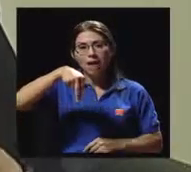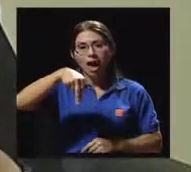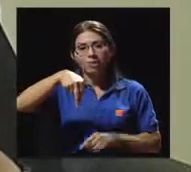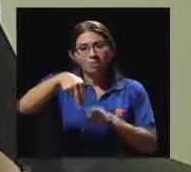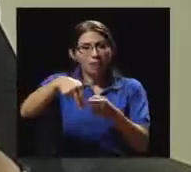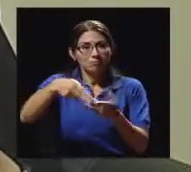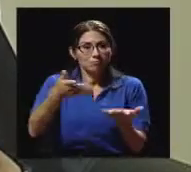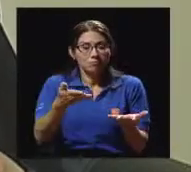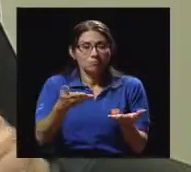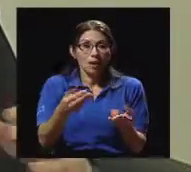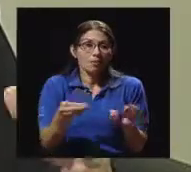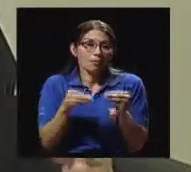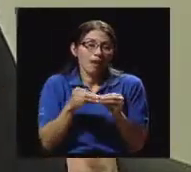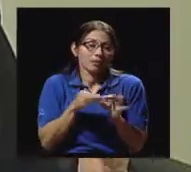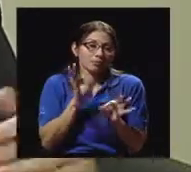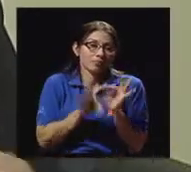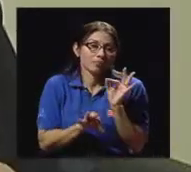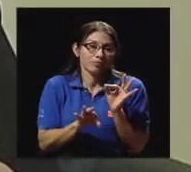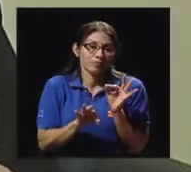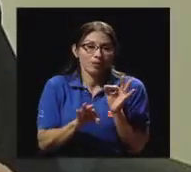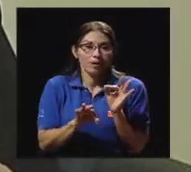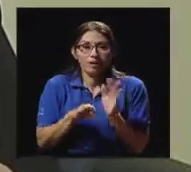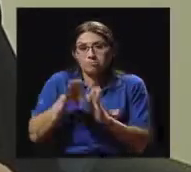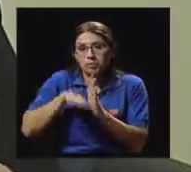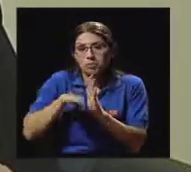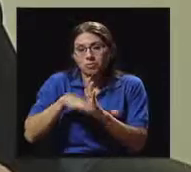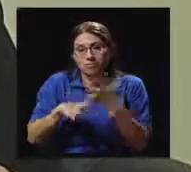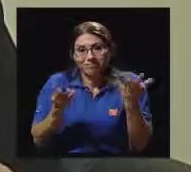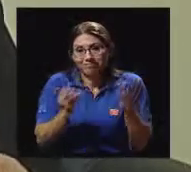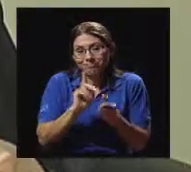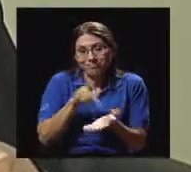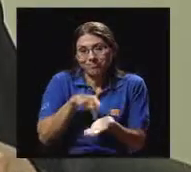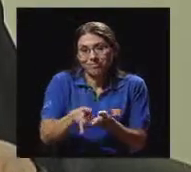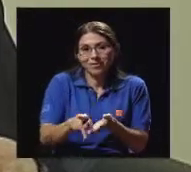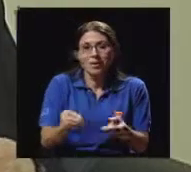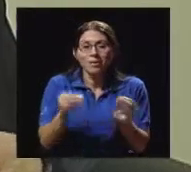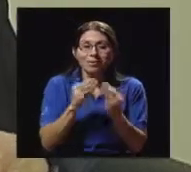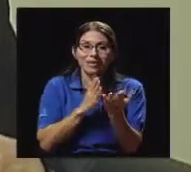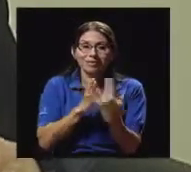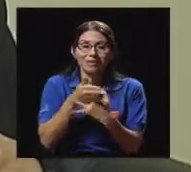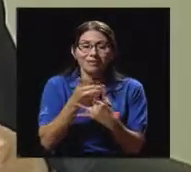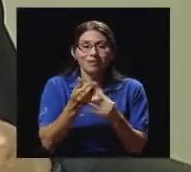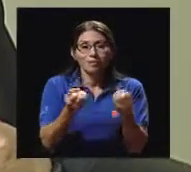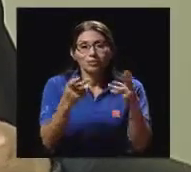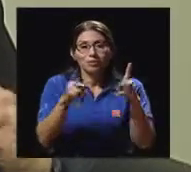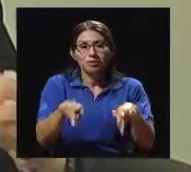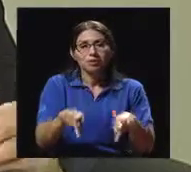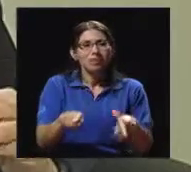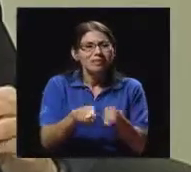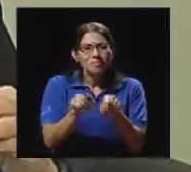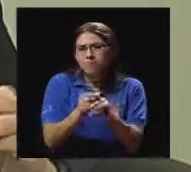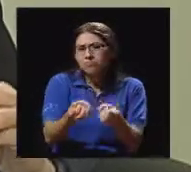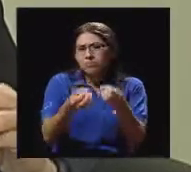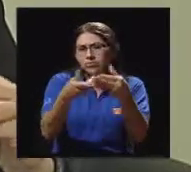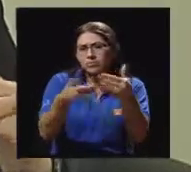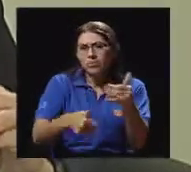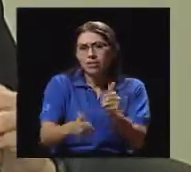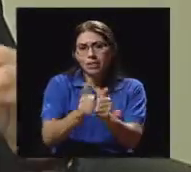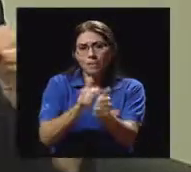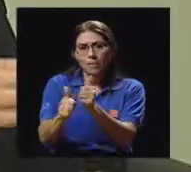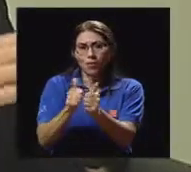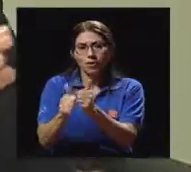cómoda, digámoslo económicamente y más accesible para muchas personas. Muchos otros deportes. En esto es,